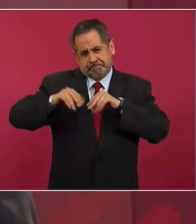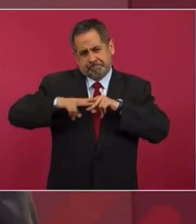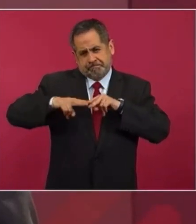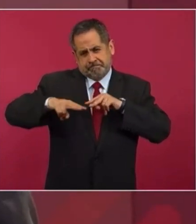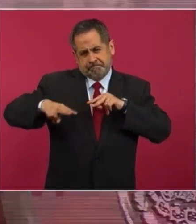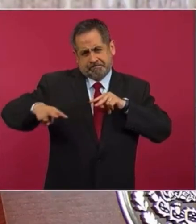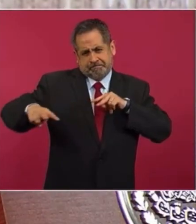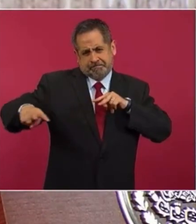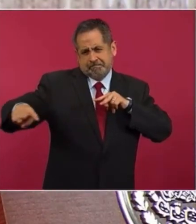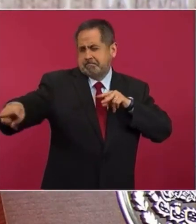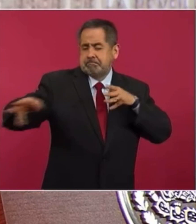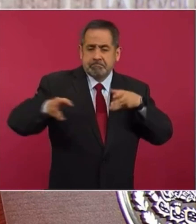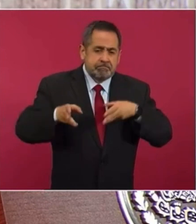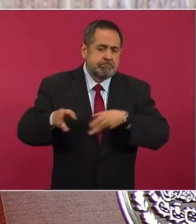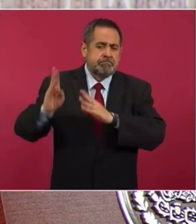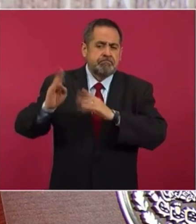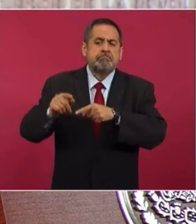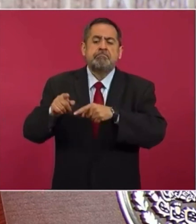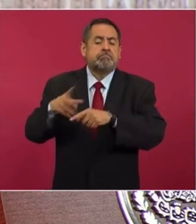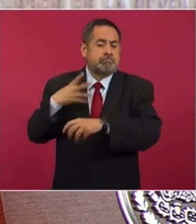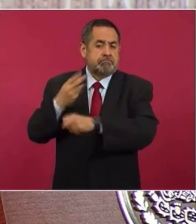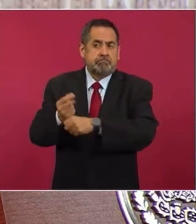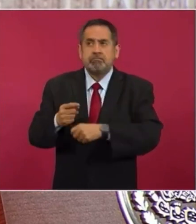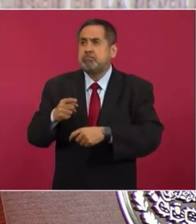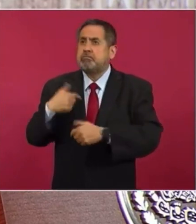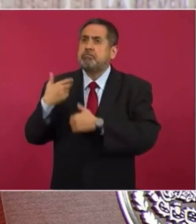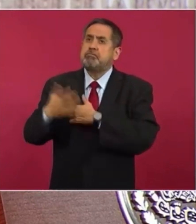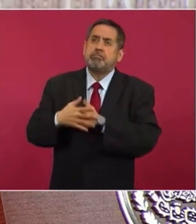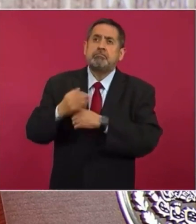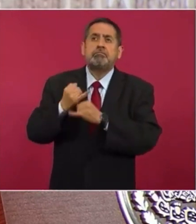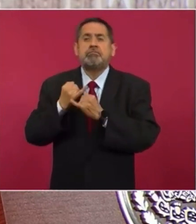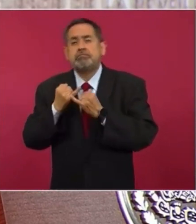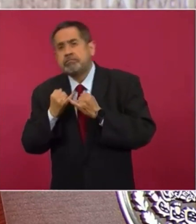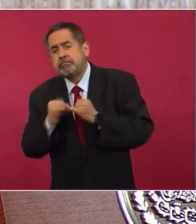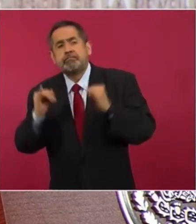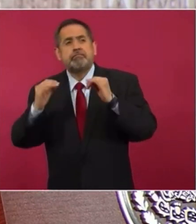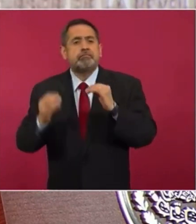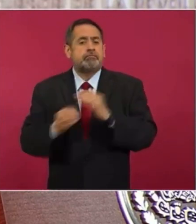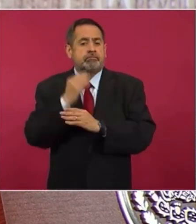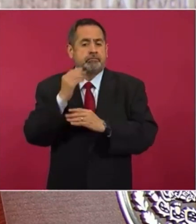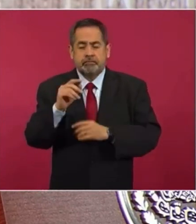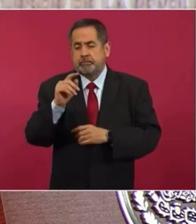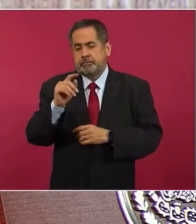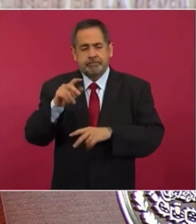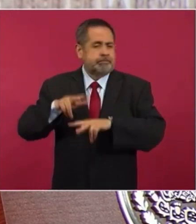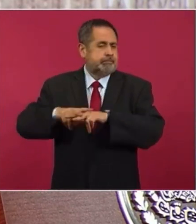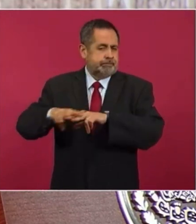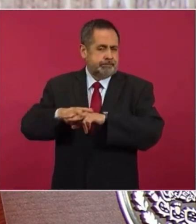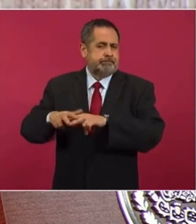Tenemos que inaugurar el Tren Maya